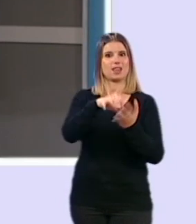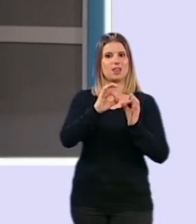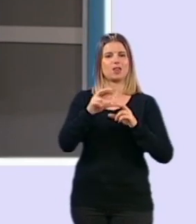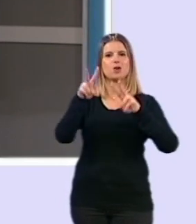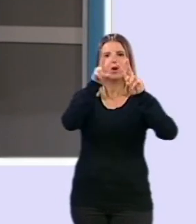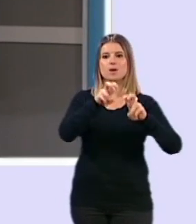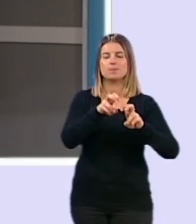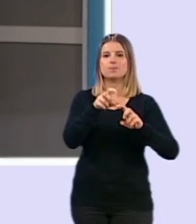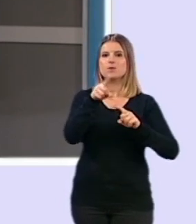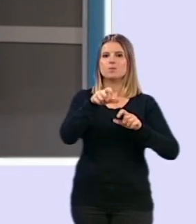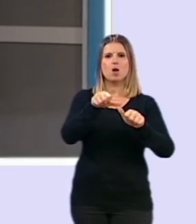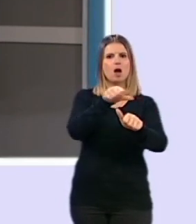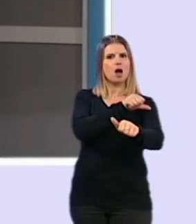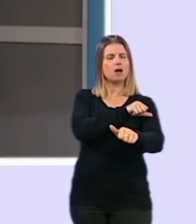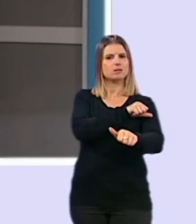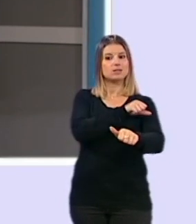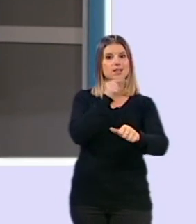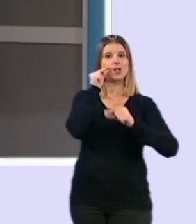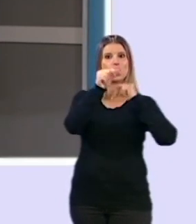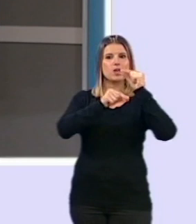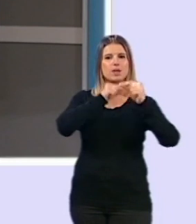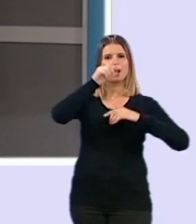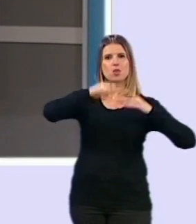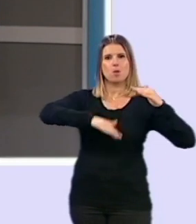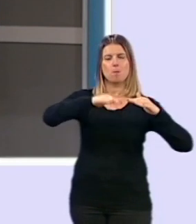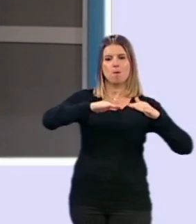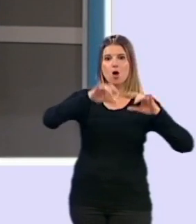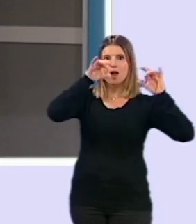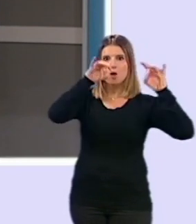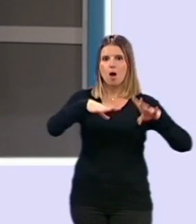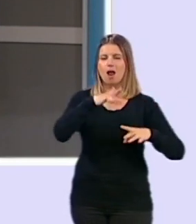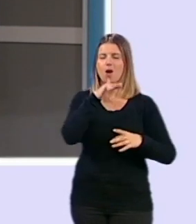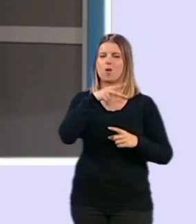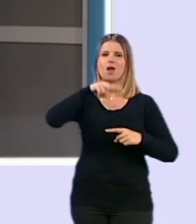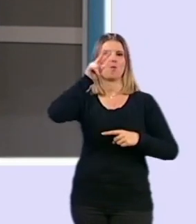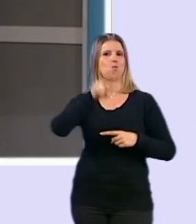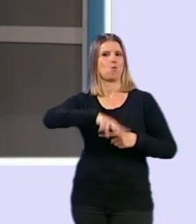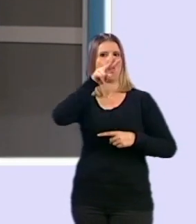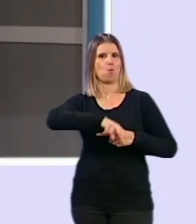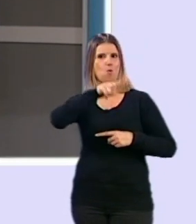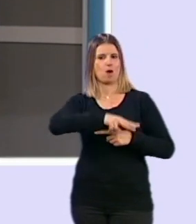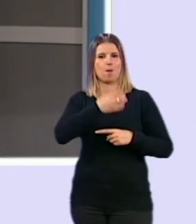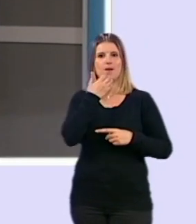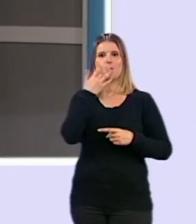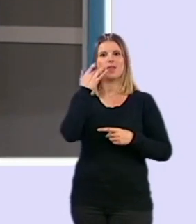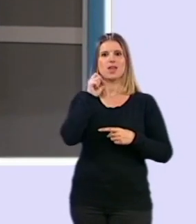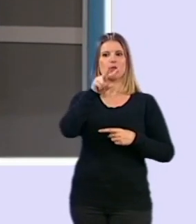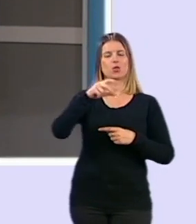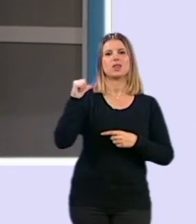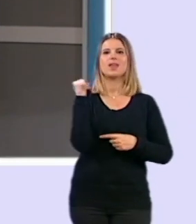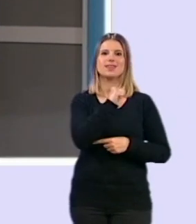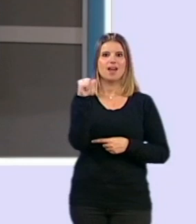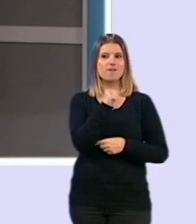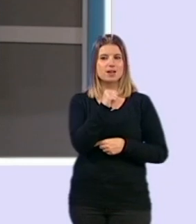niveles de contaminación tan bajos desde que tenemos registro. Y en algunos momentos, como por ejemplo el día 12 de abril, nos